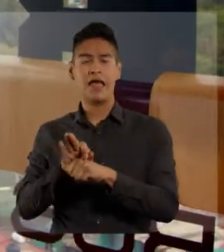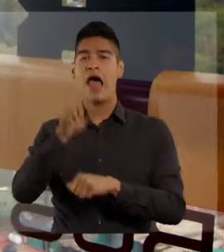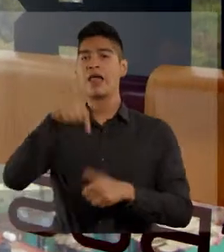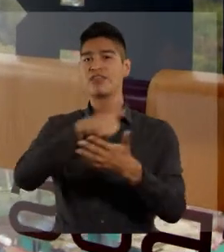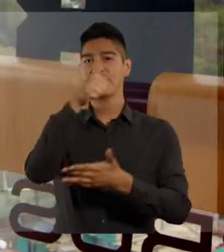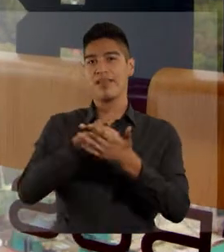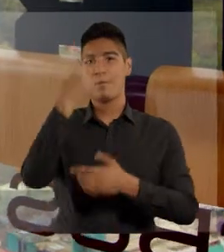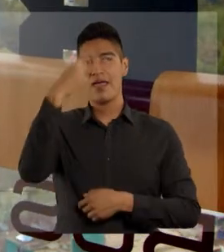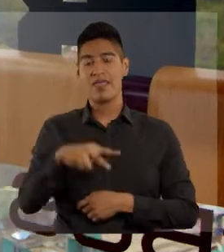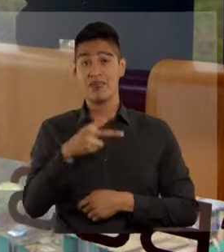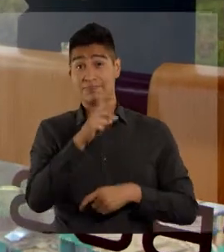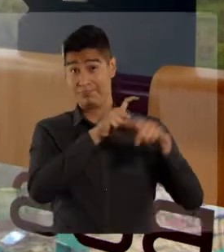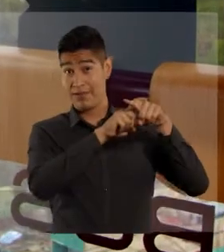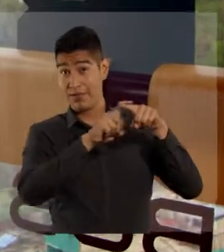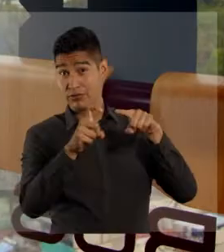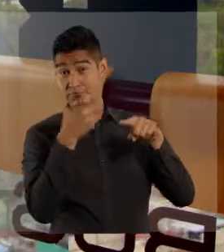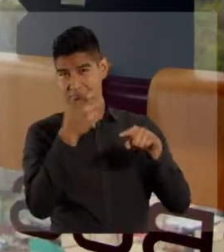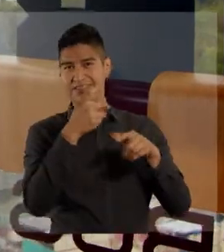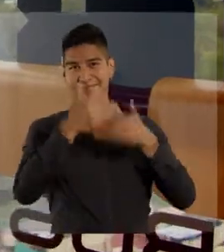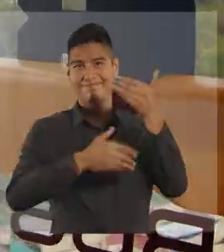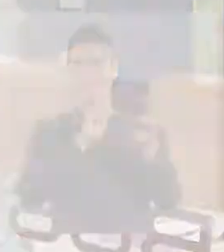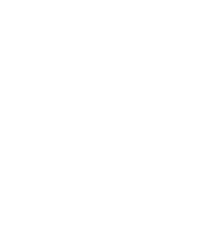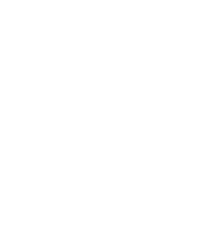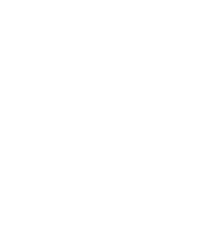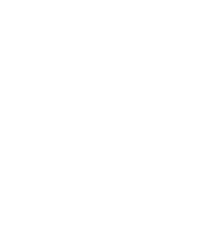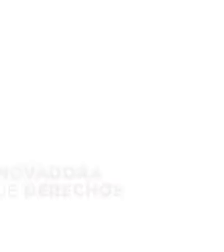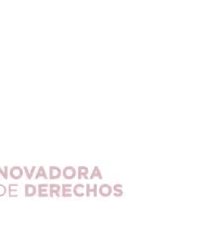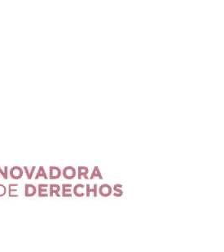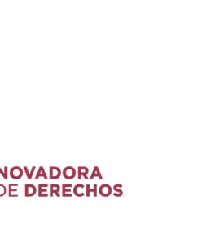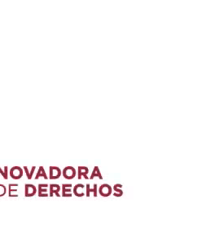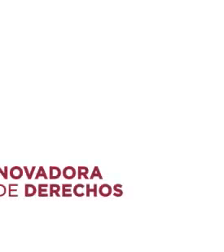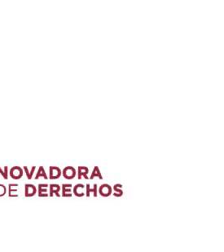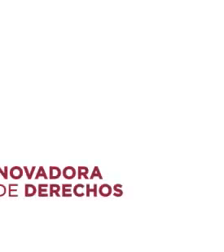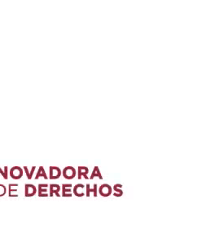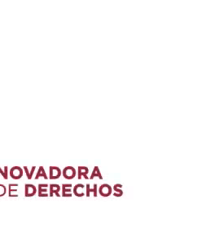la Ciudad de México, con el cablebus, la transformación avanza. Claudia Sheinbaum, Tercer Informe.